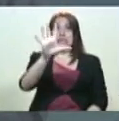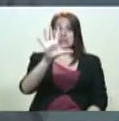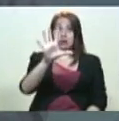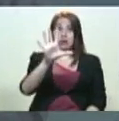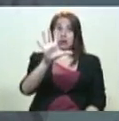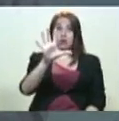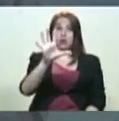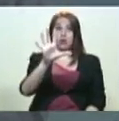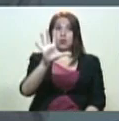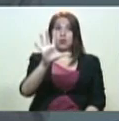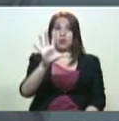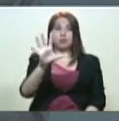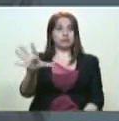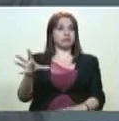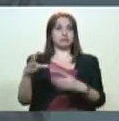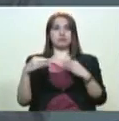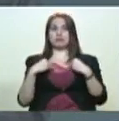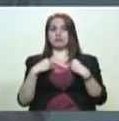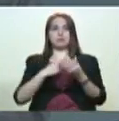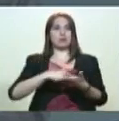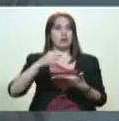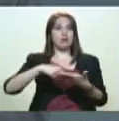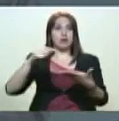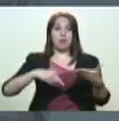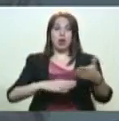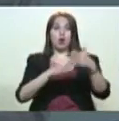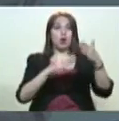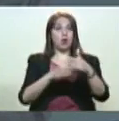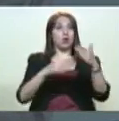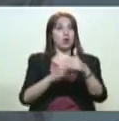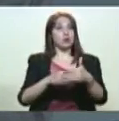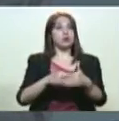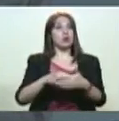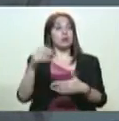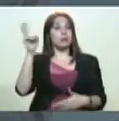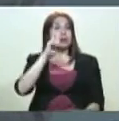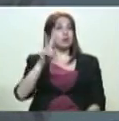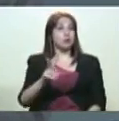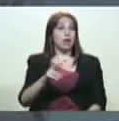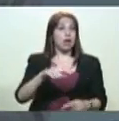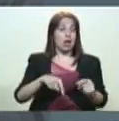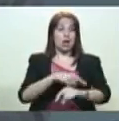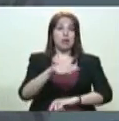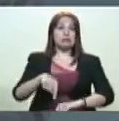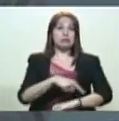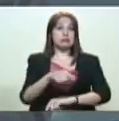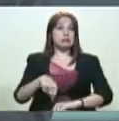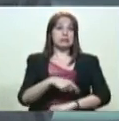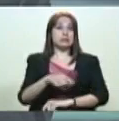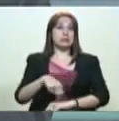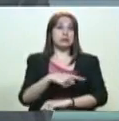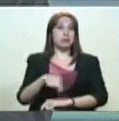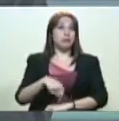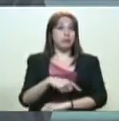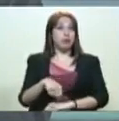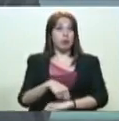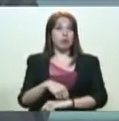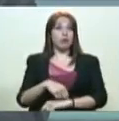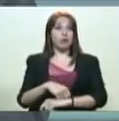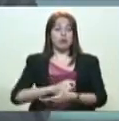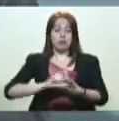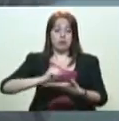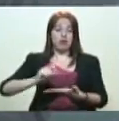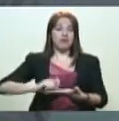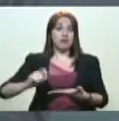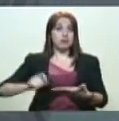que se abstuvieron de firmar el documento contra Venezuela que allí impulsaron, y demoraron el doble del tiempo que habían previsto para poder